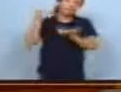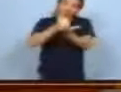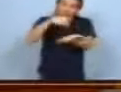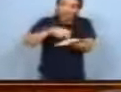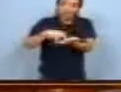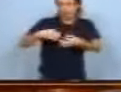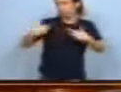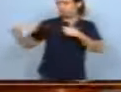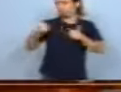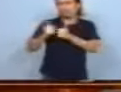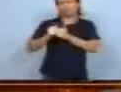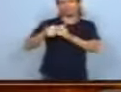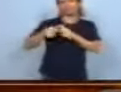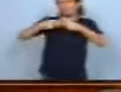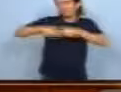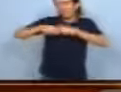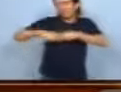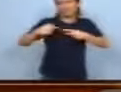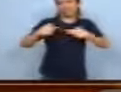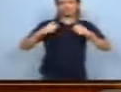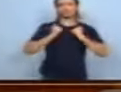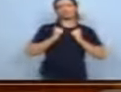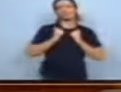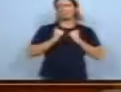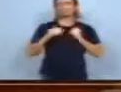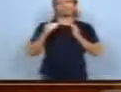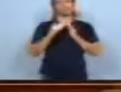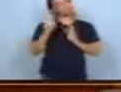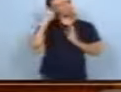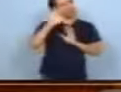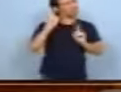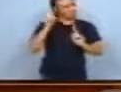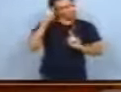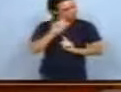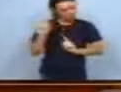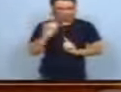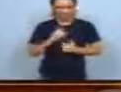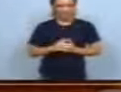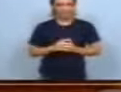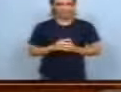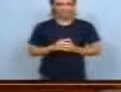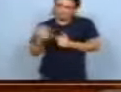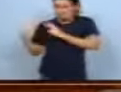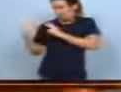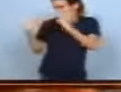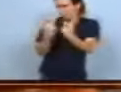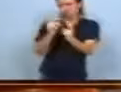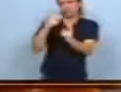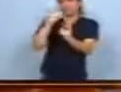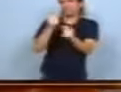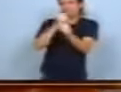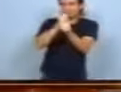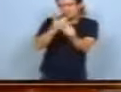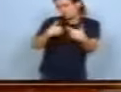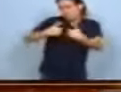en una mecedora, descansando. No creo, no, no creo. Y no, pero como eran ellos los que estaban haciendo las